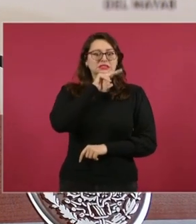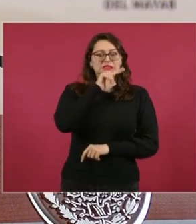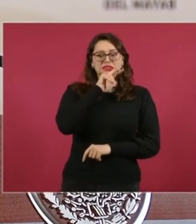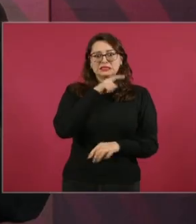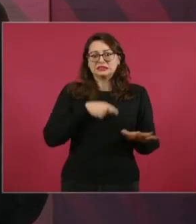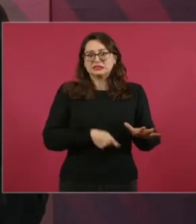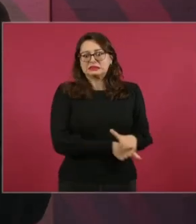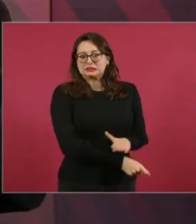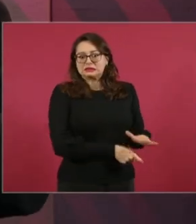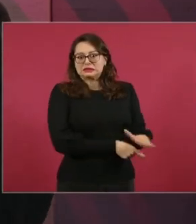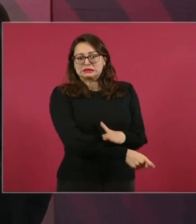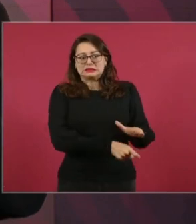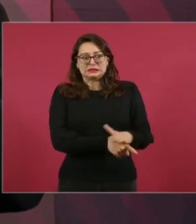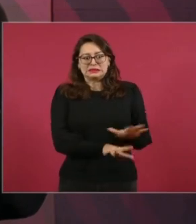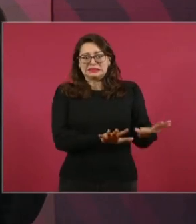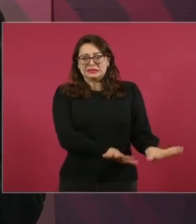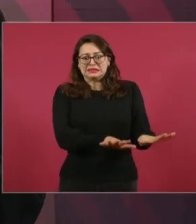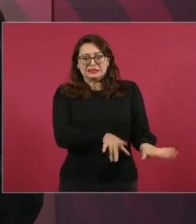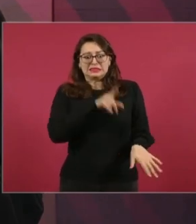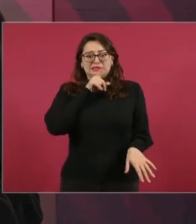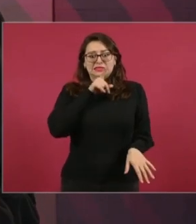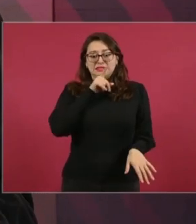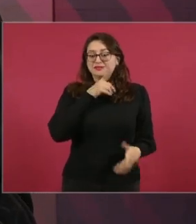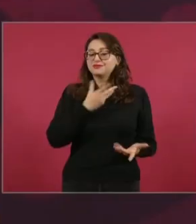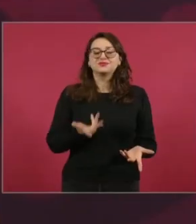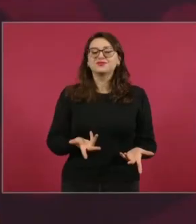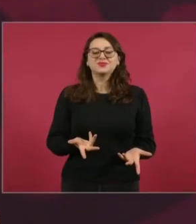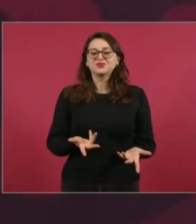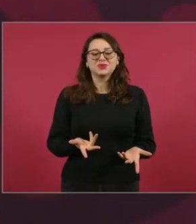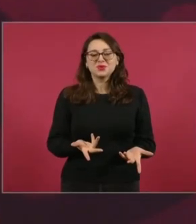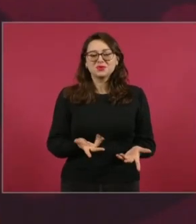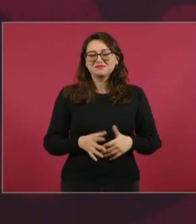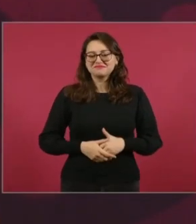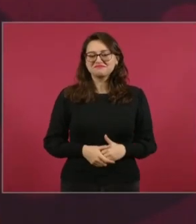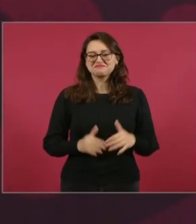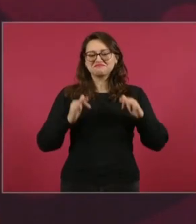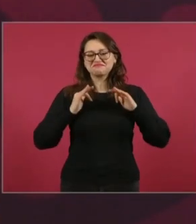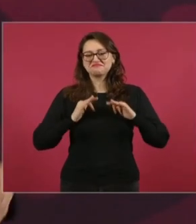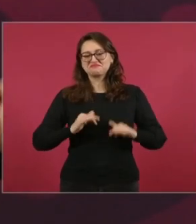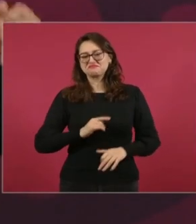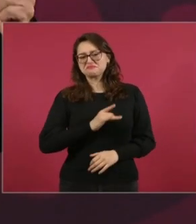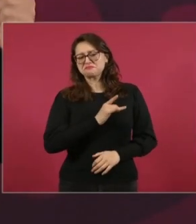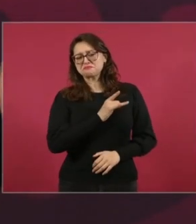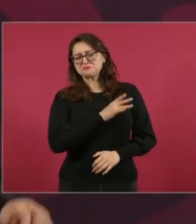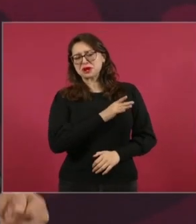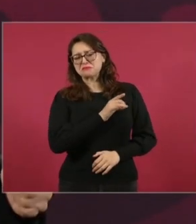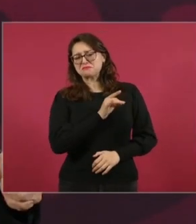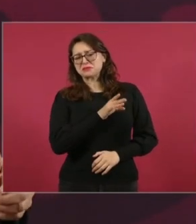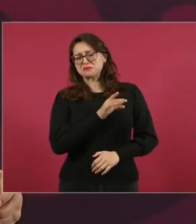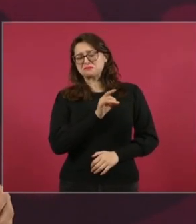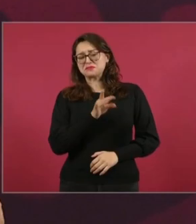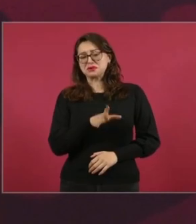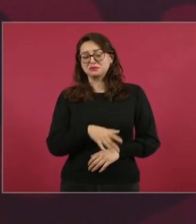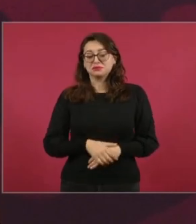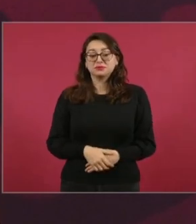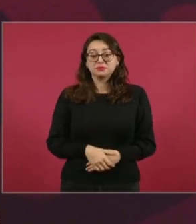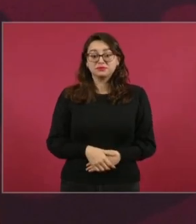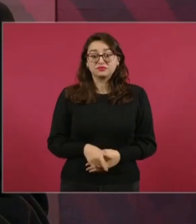tienen que guardar silencio y quedarse callados